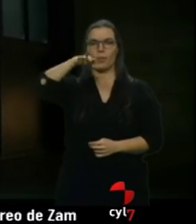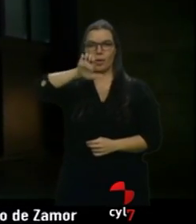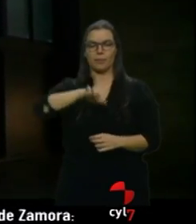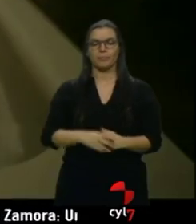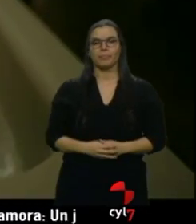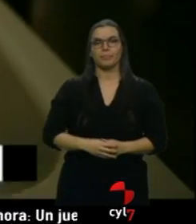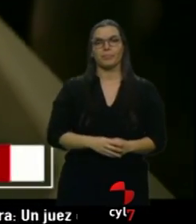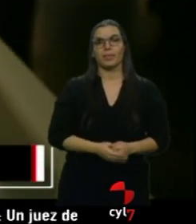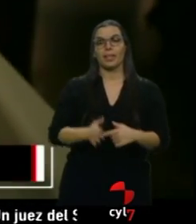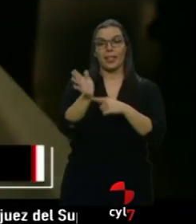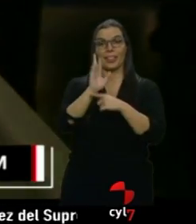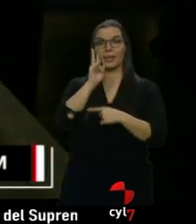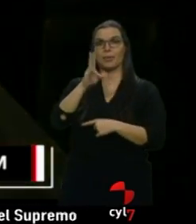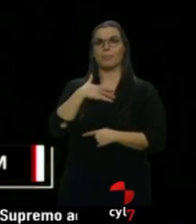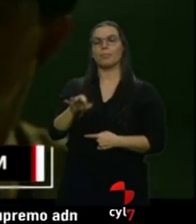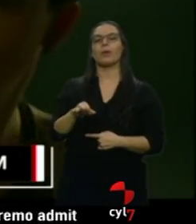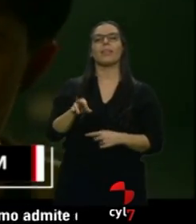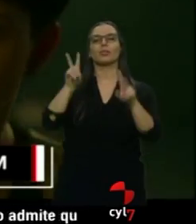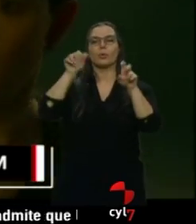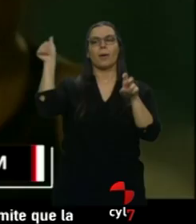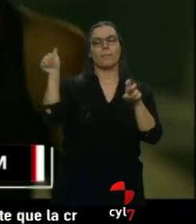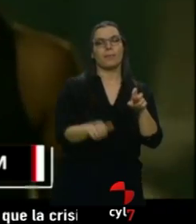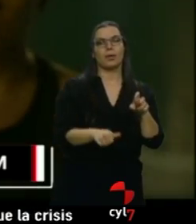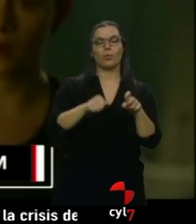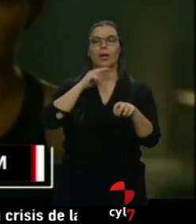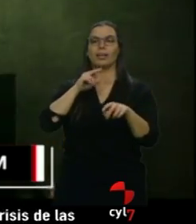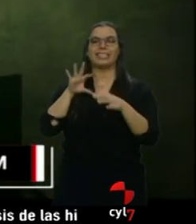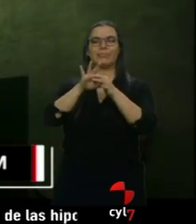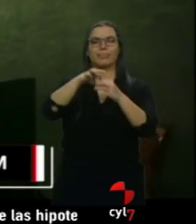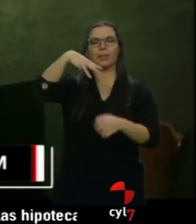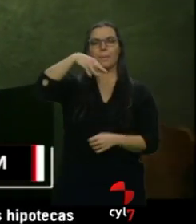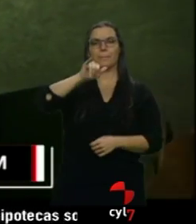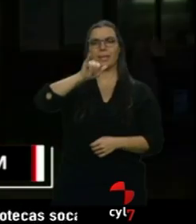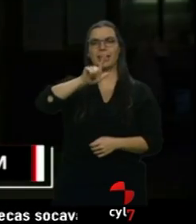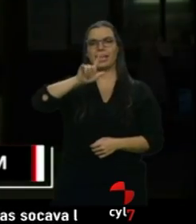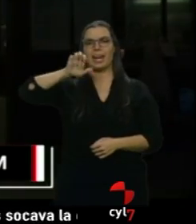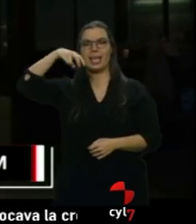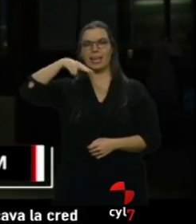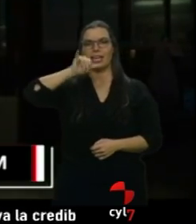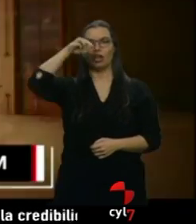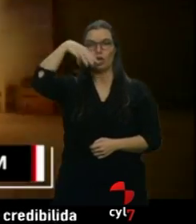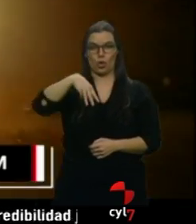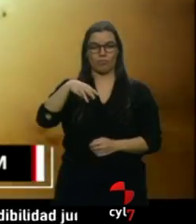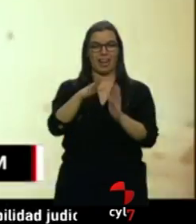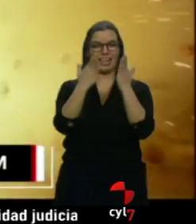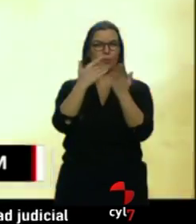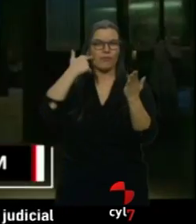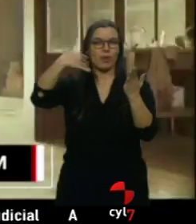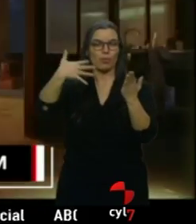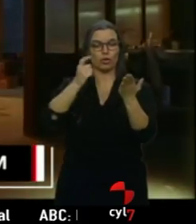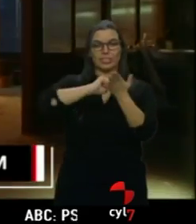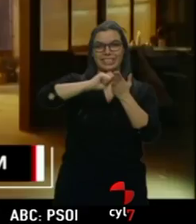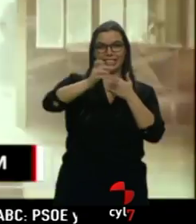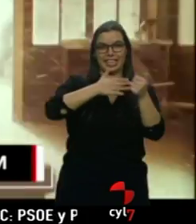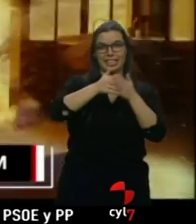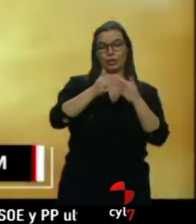A nuestros cines llega la nueva entrega de Millennium lo que no te mata te hace más fuerte la cuarta entrega ya no es obra del fallecido Steve Larsson y